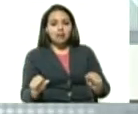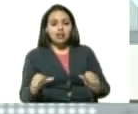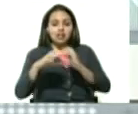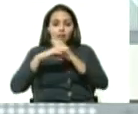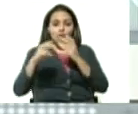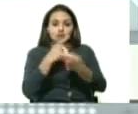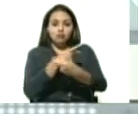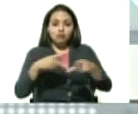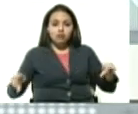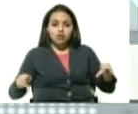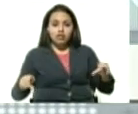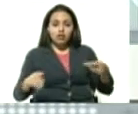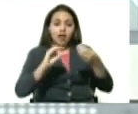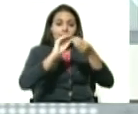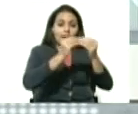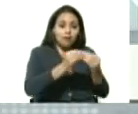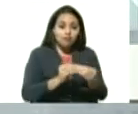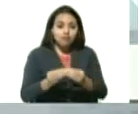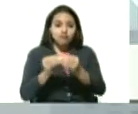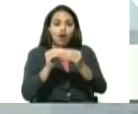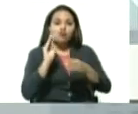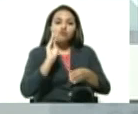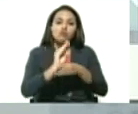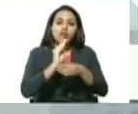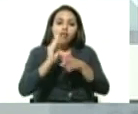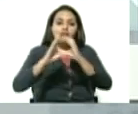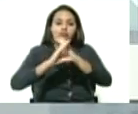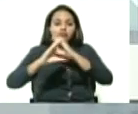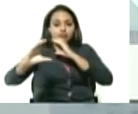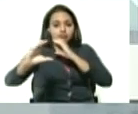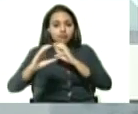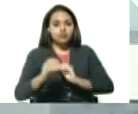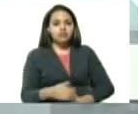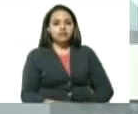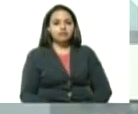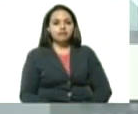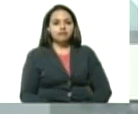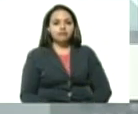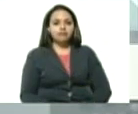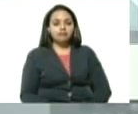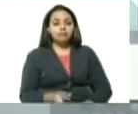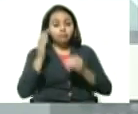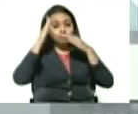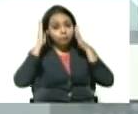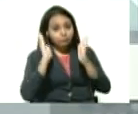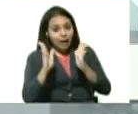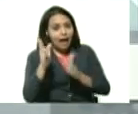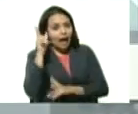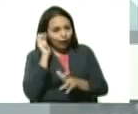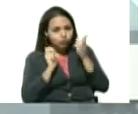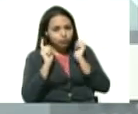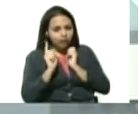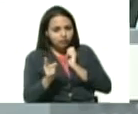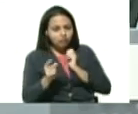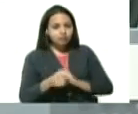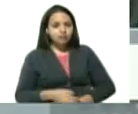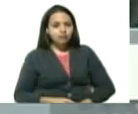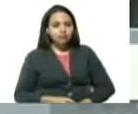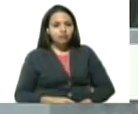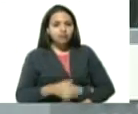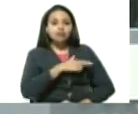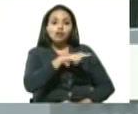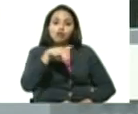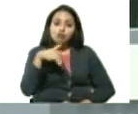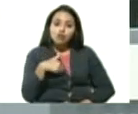es el mantenimiento preventivo. ¿Me escuchan? Hemos fallado